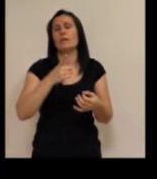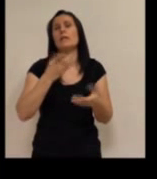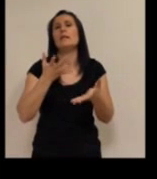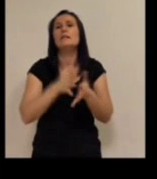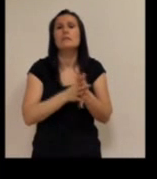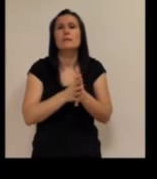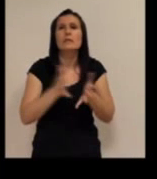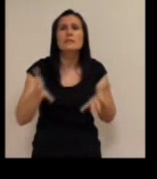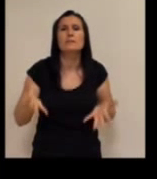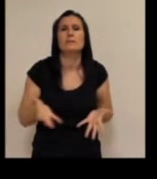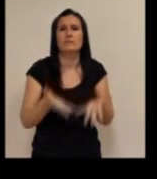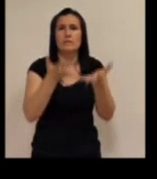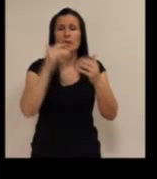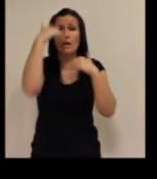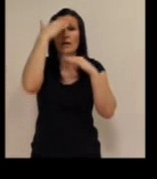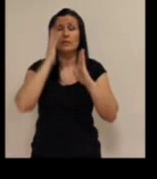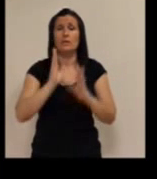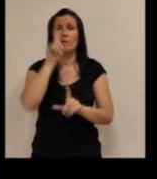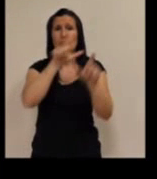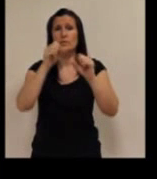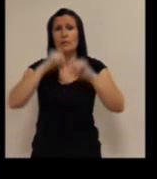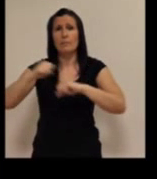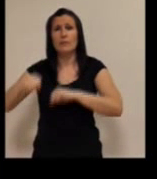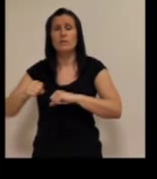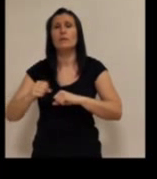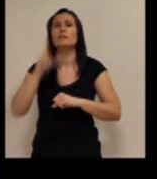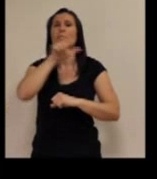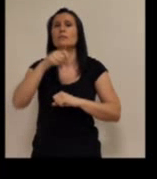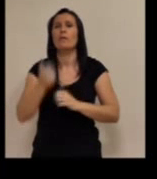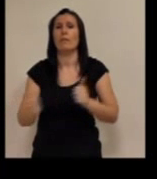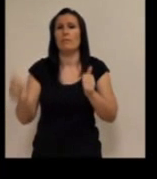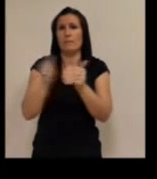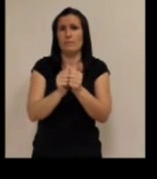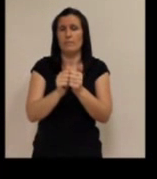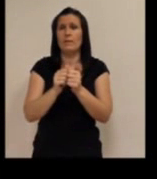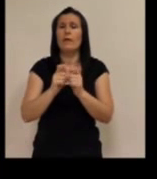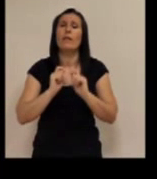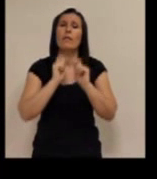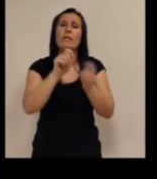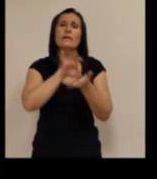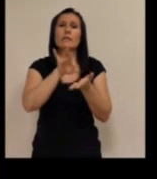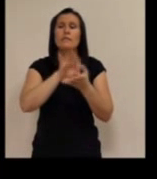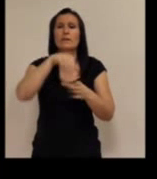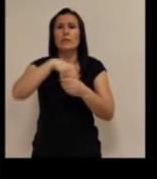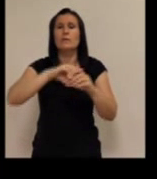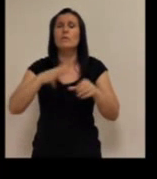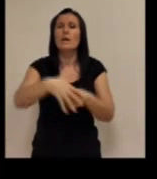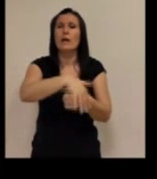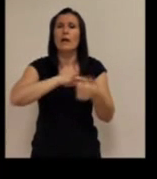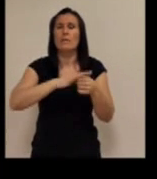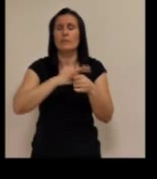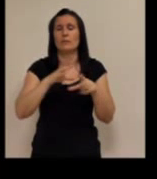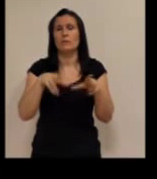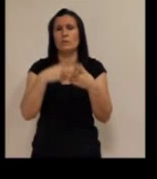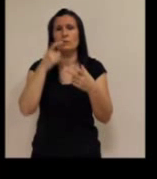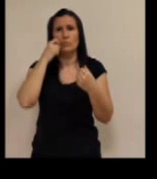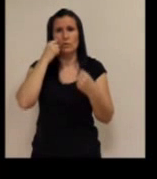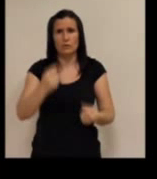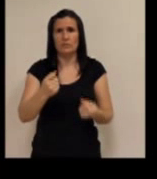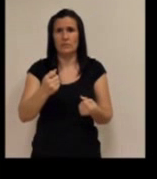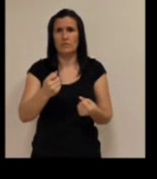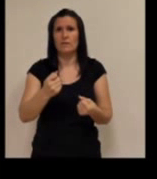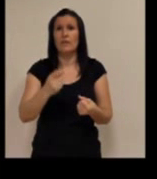de la atención a personas mayores y dependientes y la prestación de servicios en el ámbito sociosanitario.